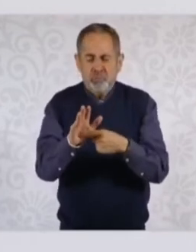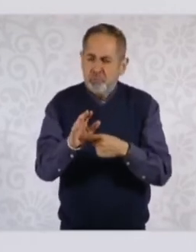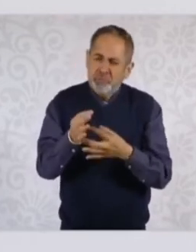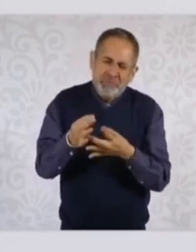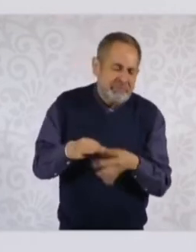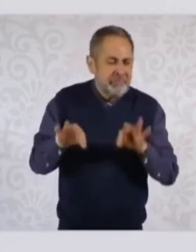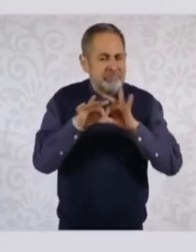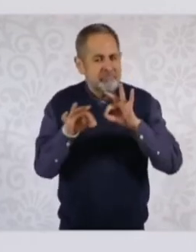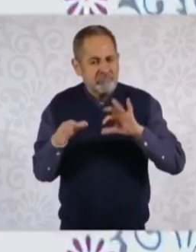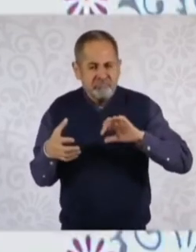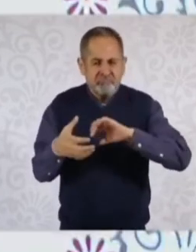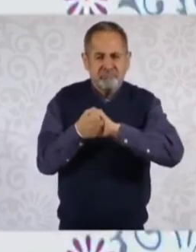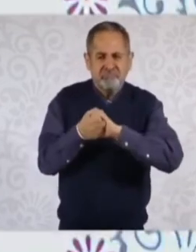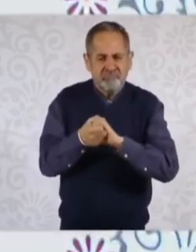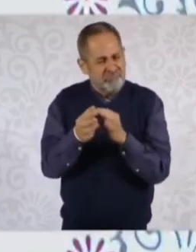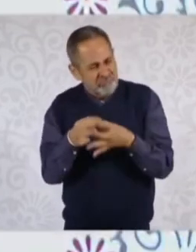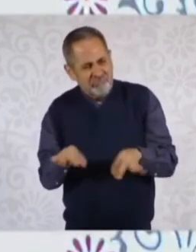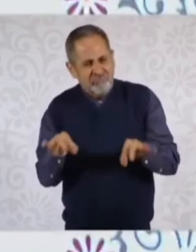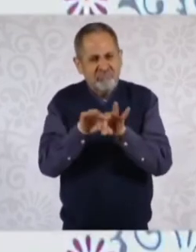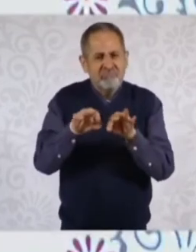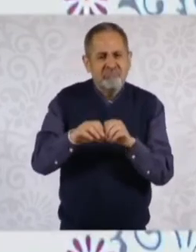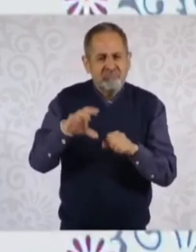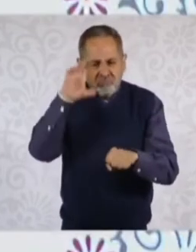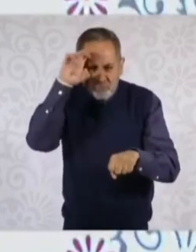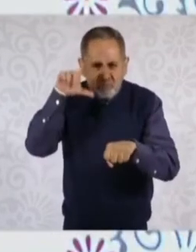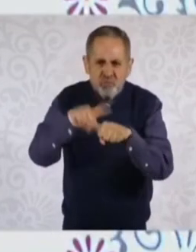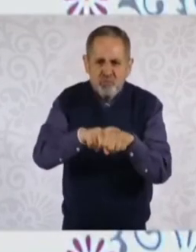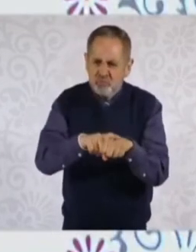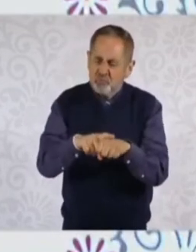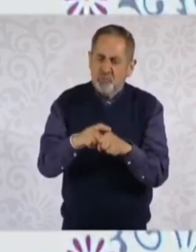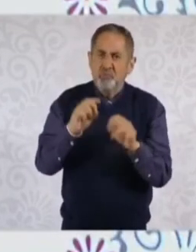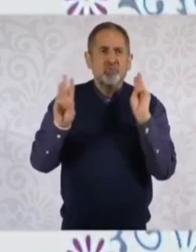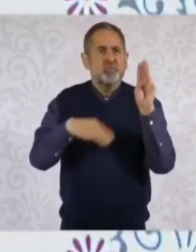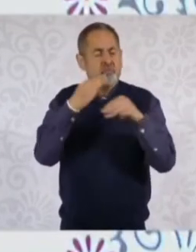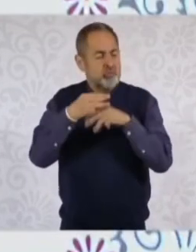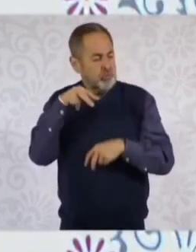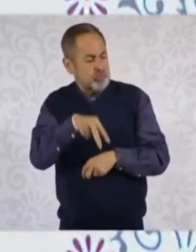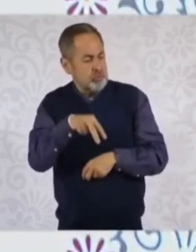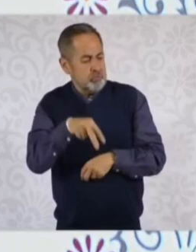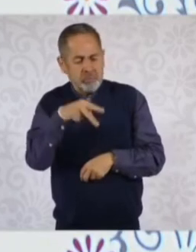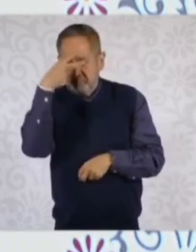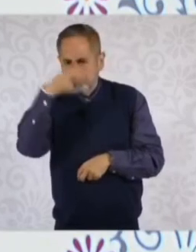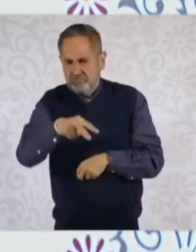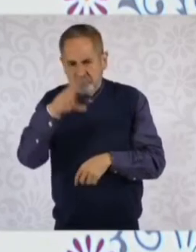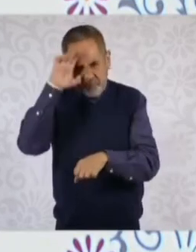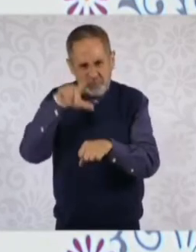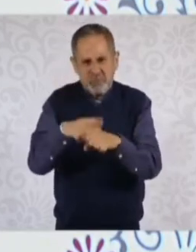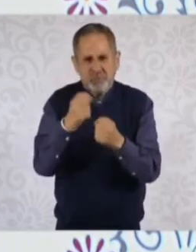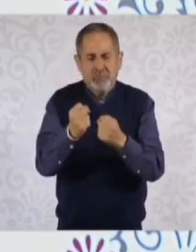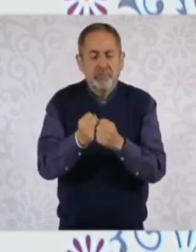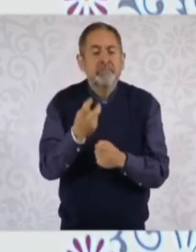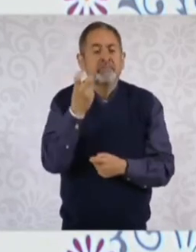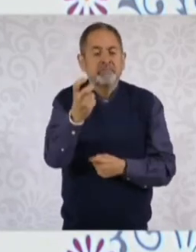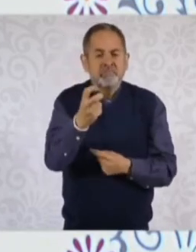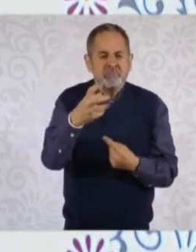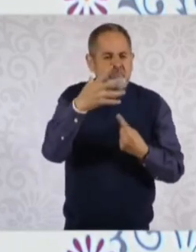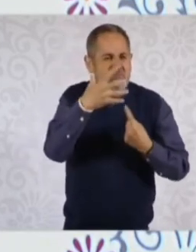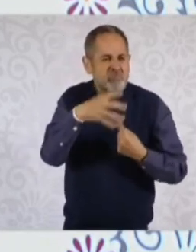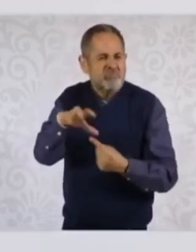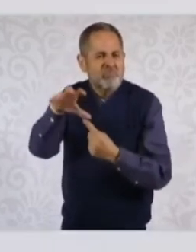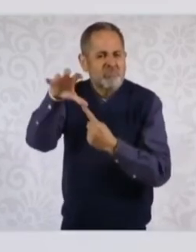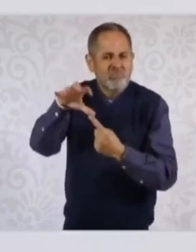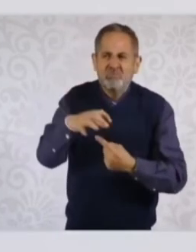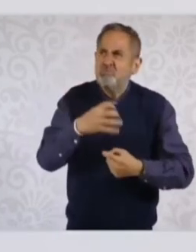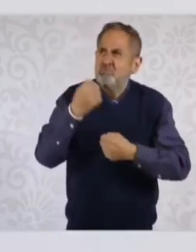permanencia, potencia cultural a nivel mundial. Por eso las campanas deberán repicar,